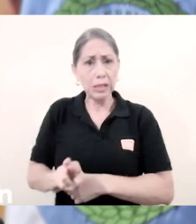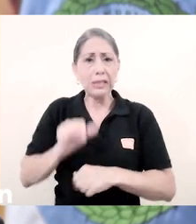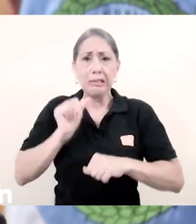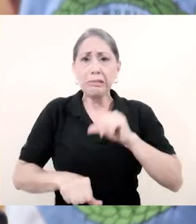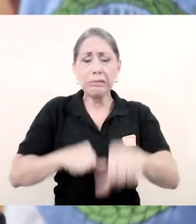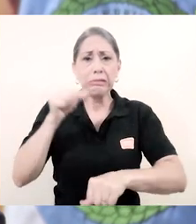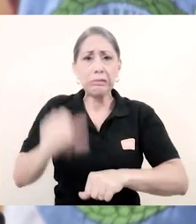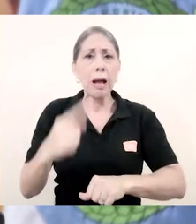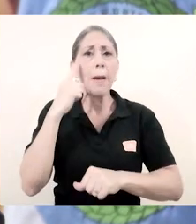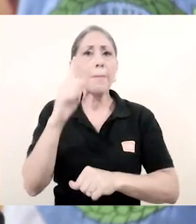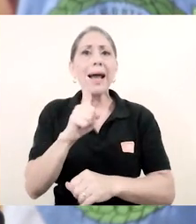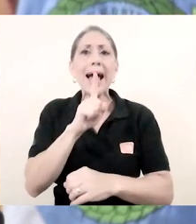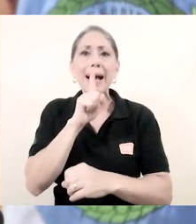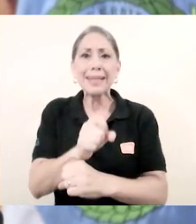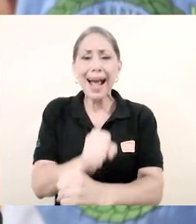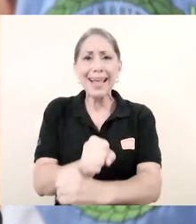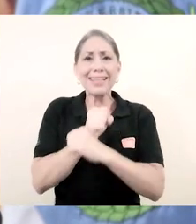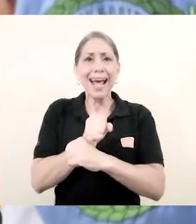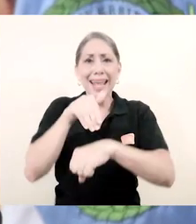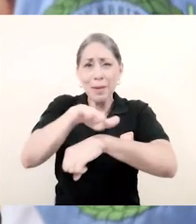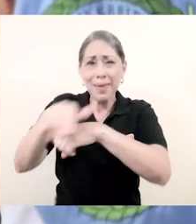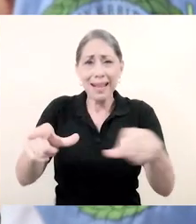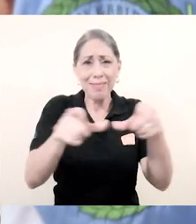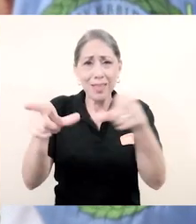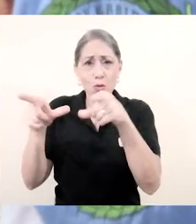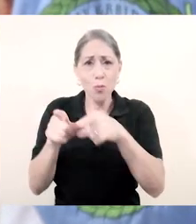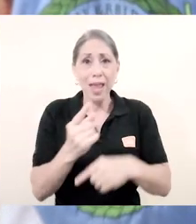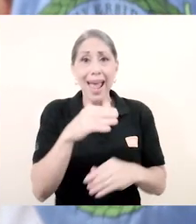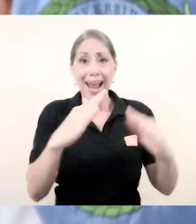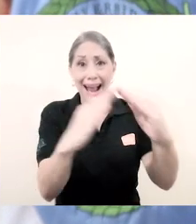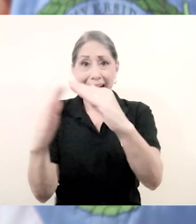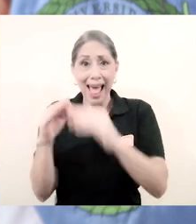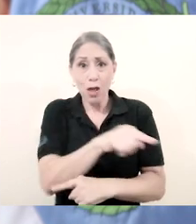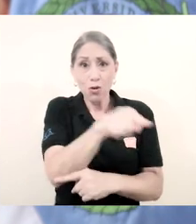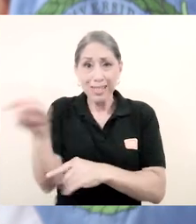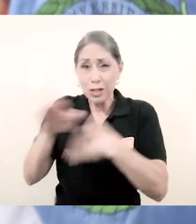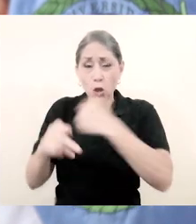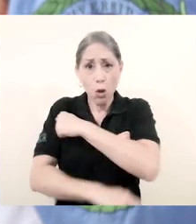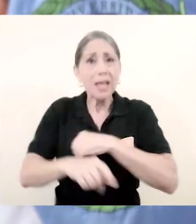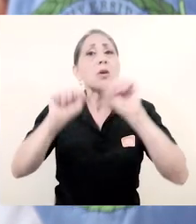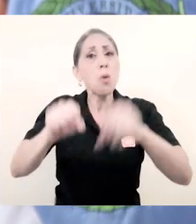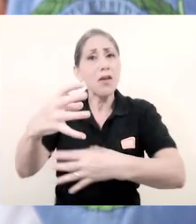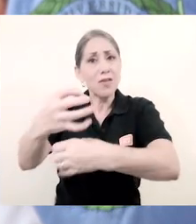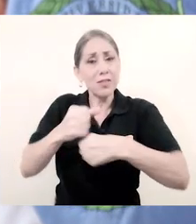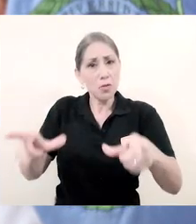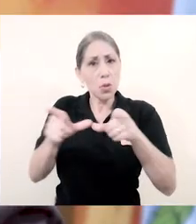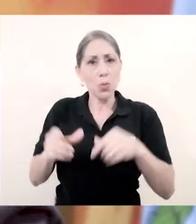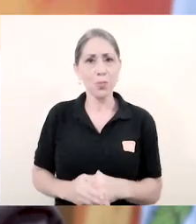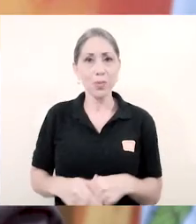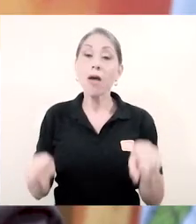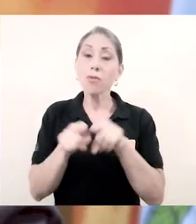institución se han esmerado por garantizar su envío y que llegue hasta sus manos en cada uno de sus hogares a lo largo y ancho del país.